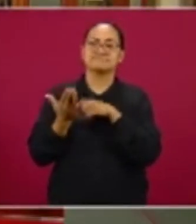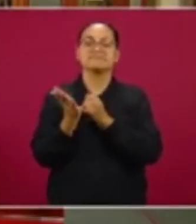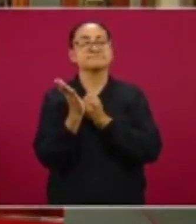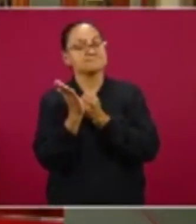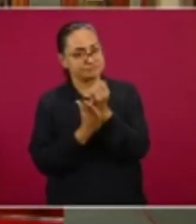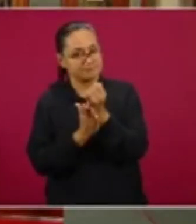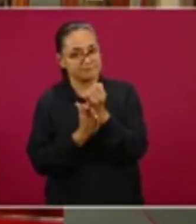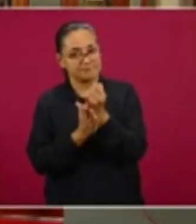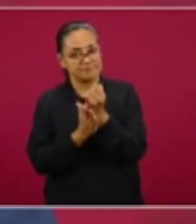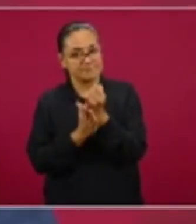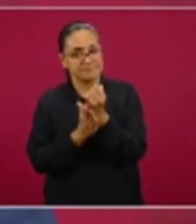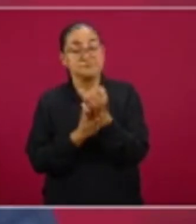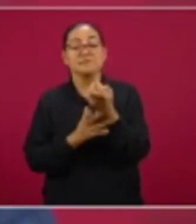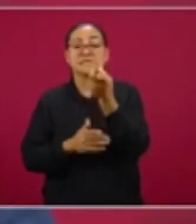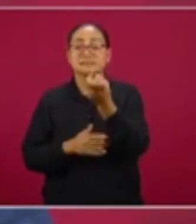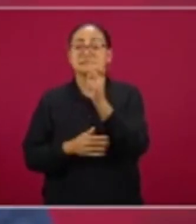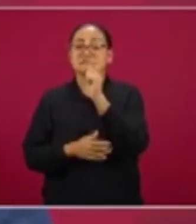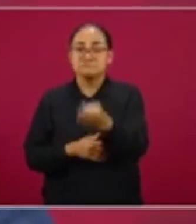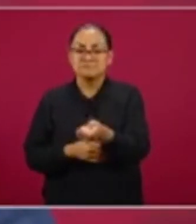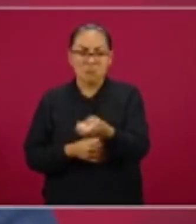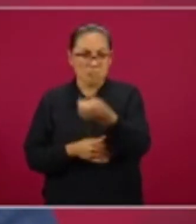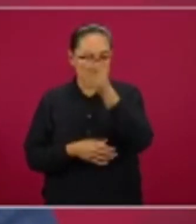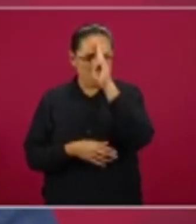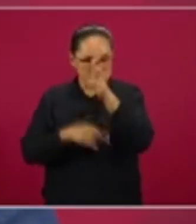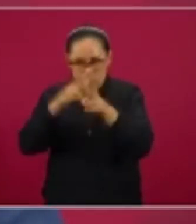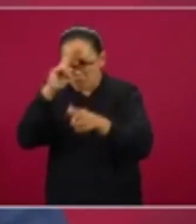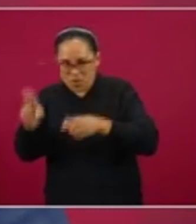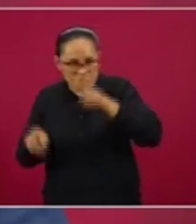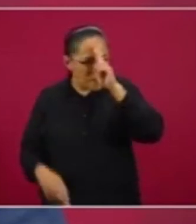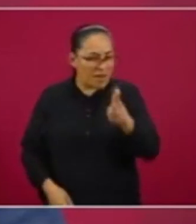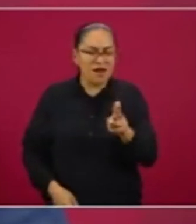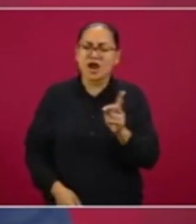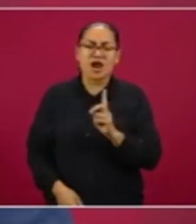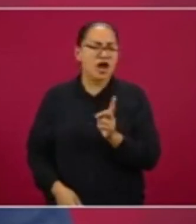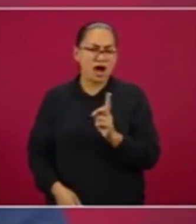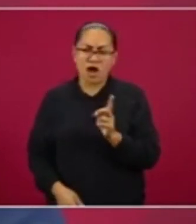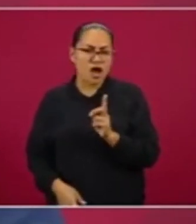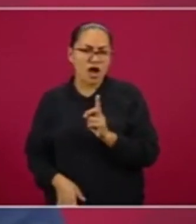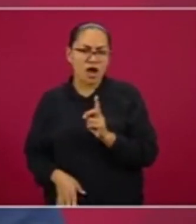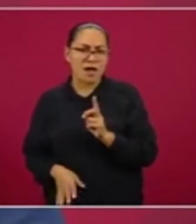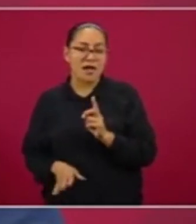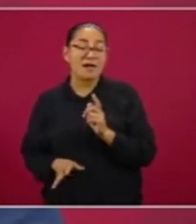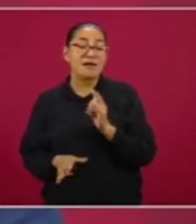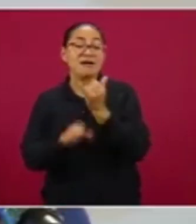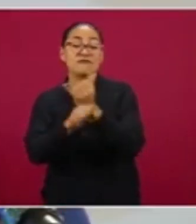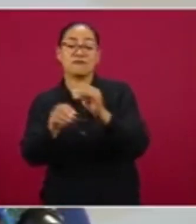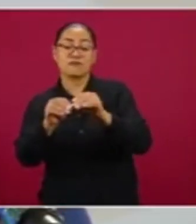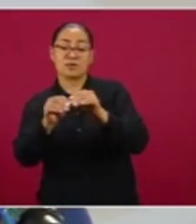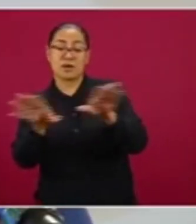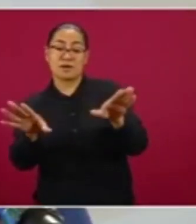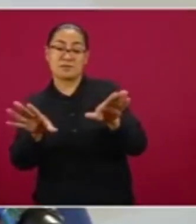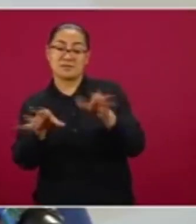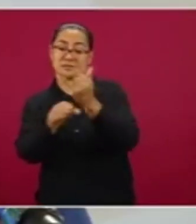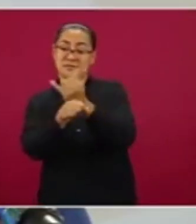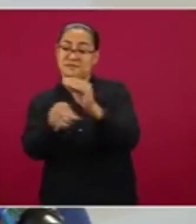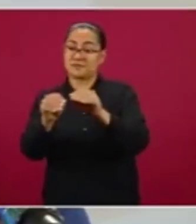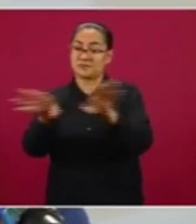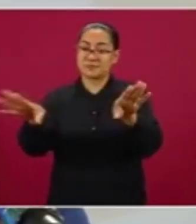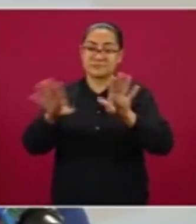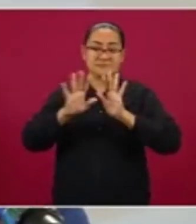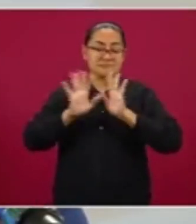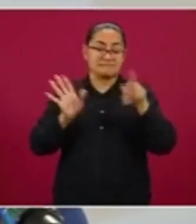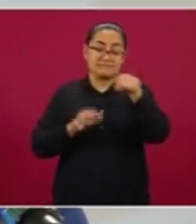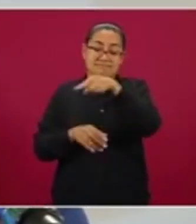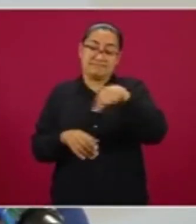de promover la prohibición de ningún alimento, se trata más bien de que cada uno de nosotros sepamos si el contenido en